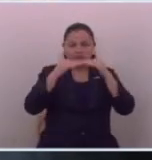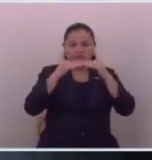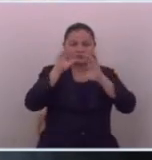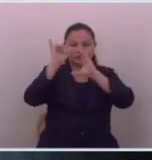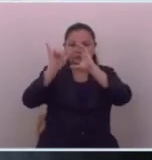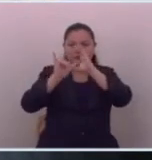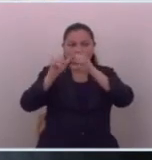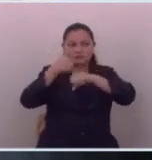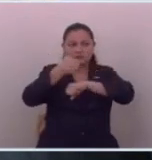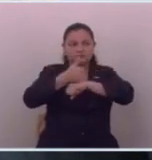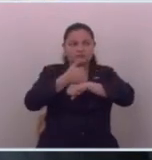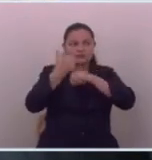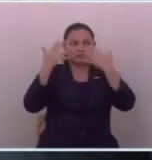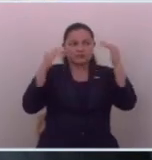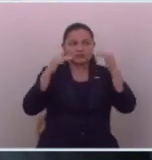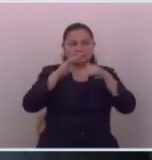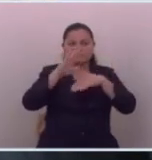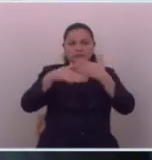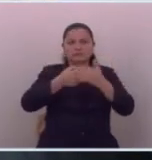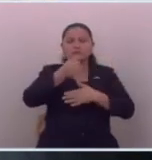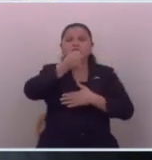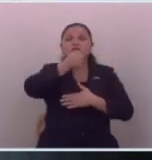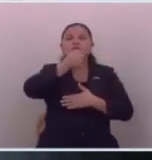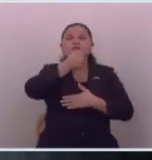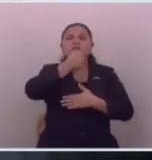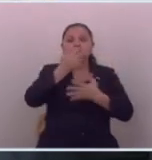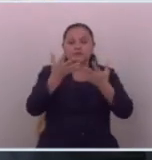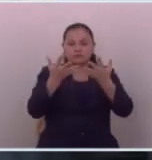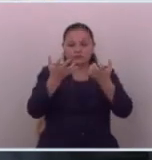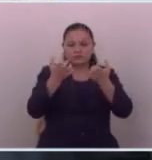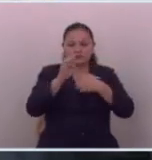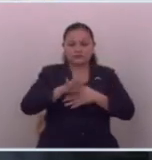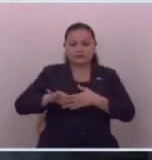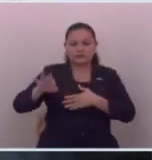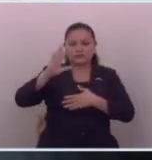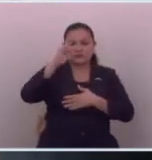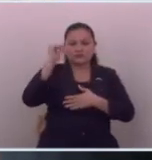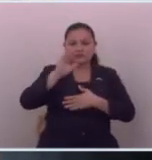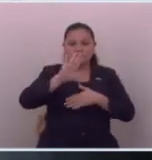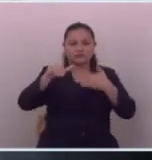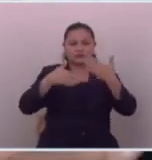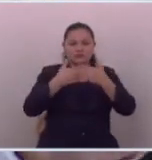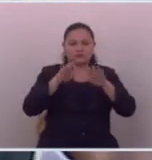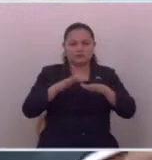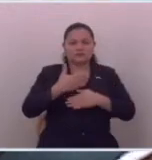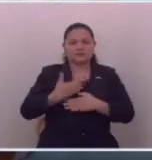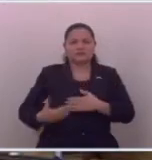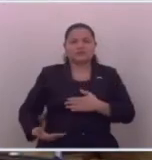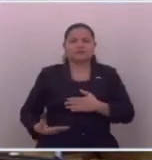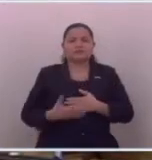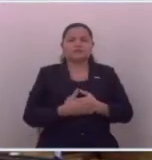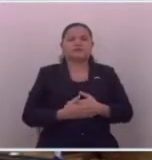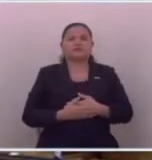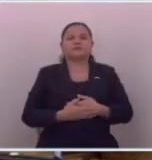youtubers creadores de contenido y a todo periodista que quiera un mejor país para todos muchas gracias presidente